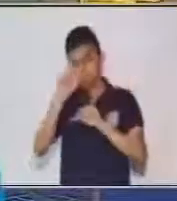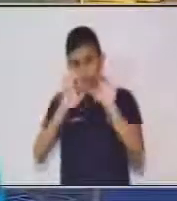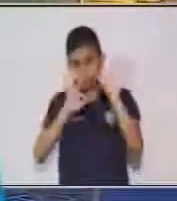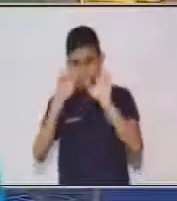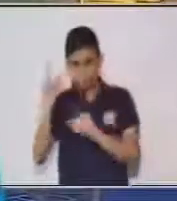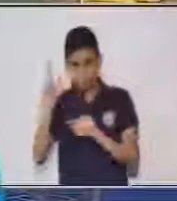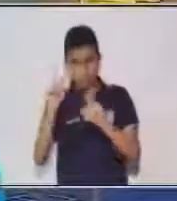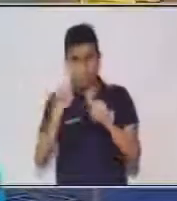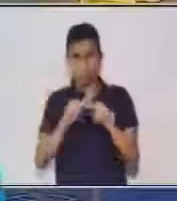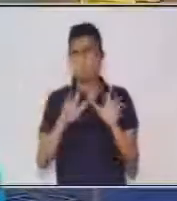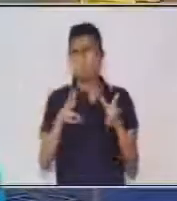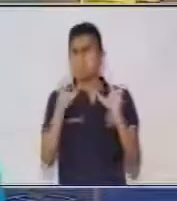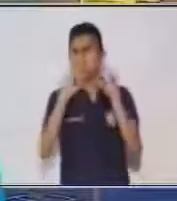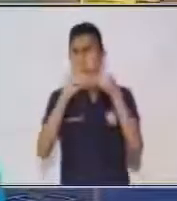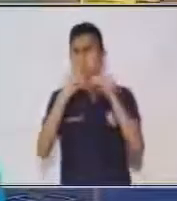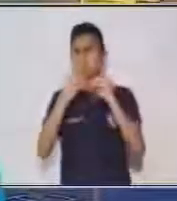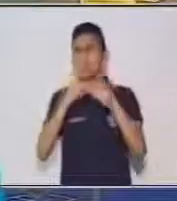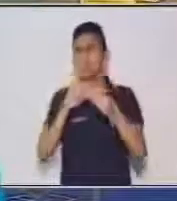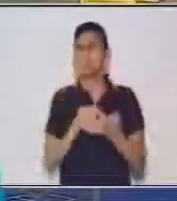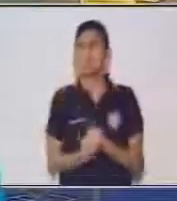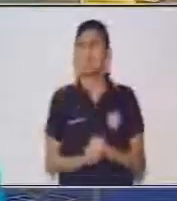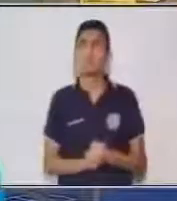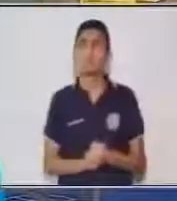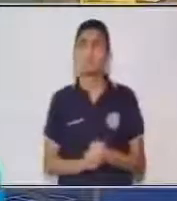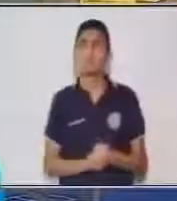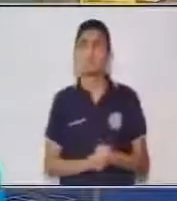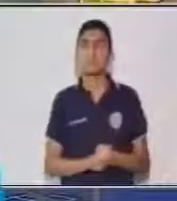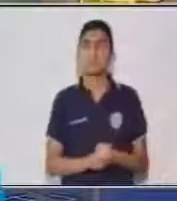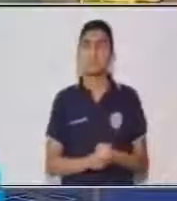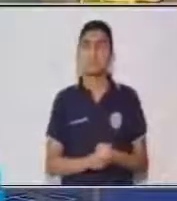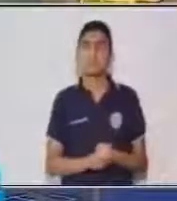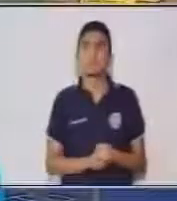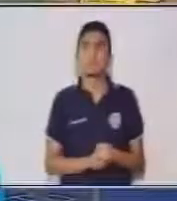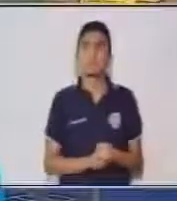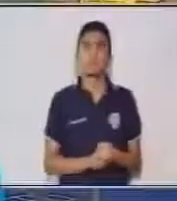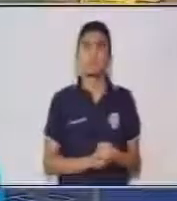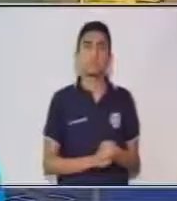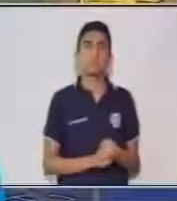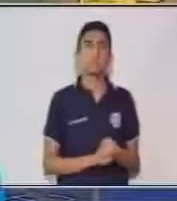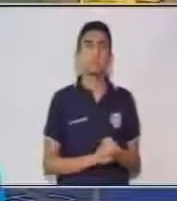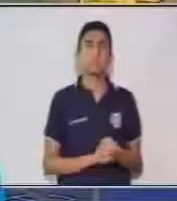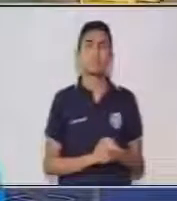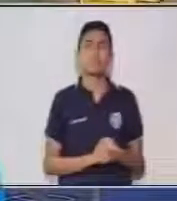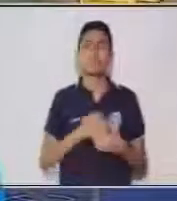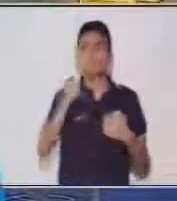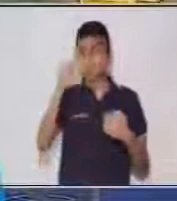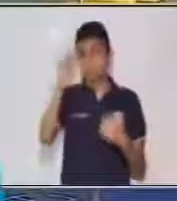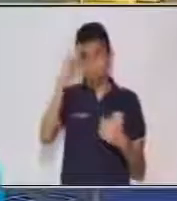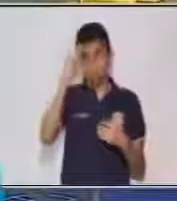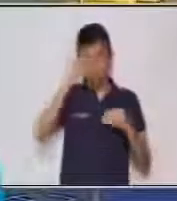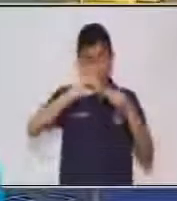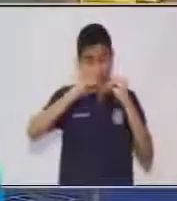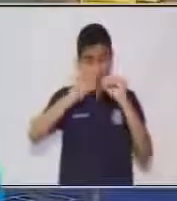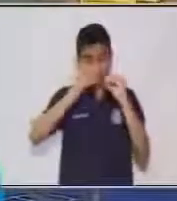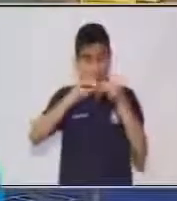¿cuál nos tocaría? Si estamos diciendo que nuestro patrón va a ser el tres.